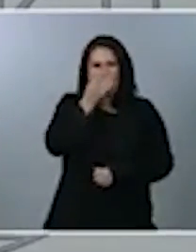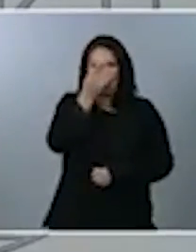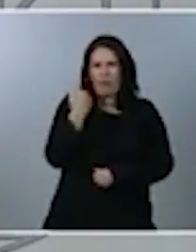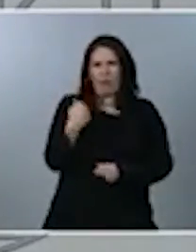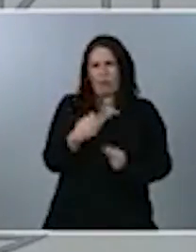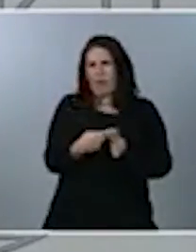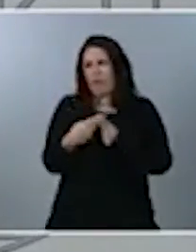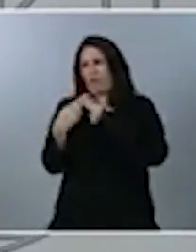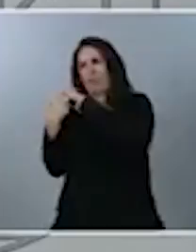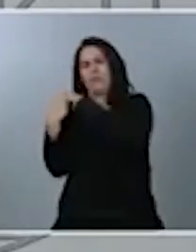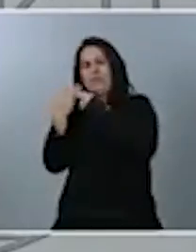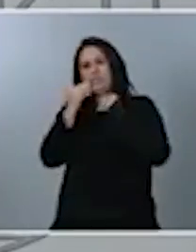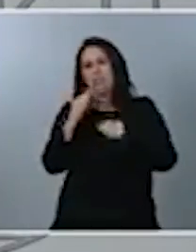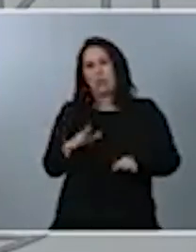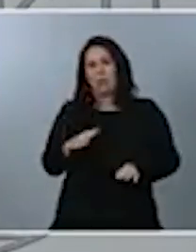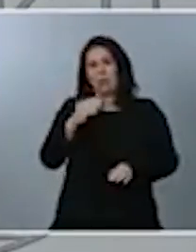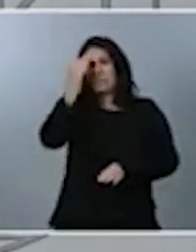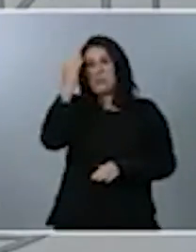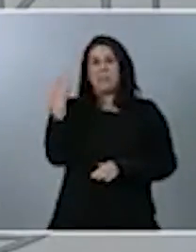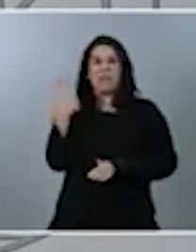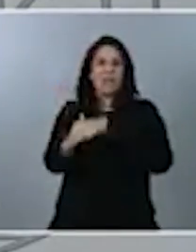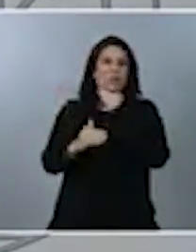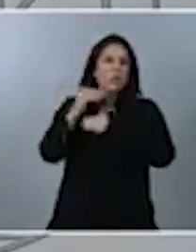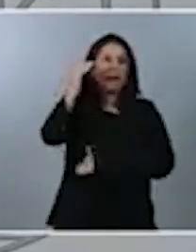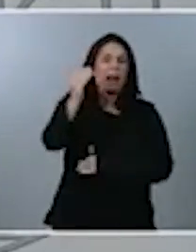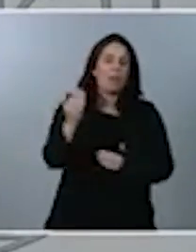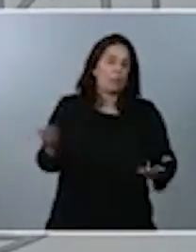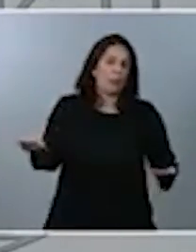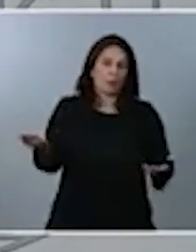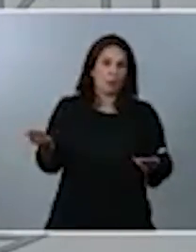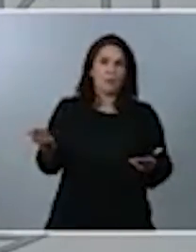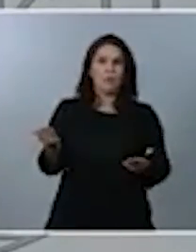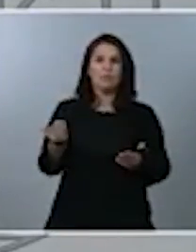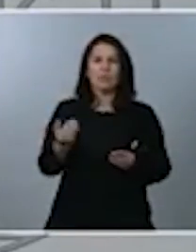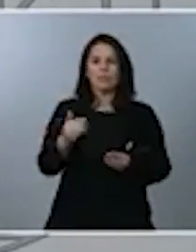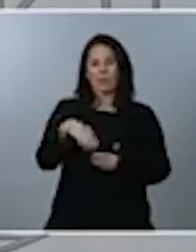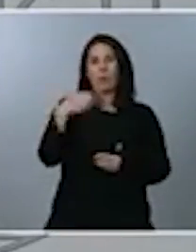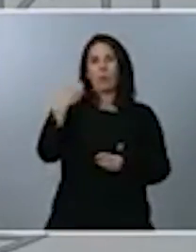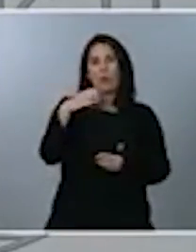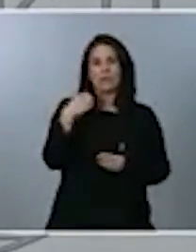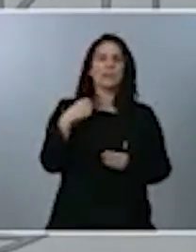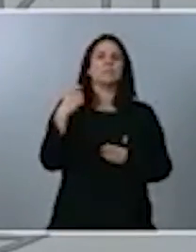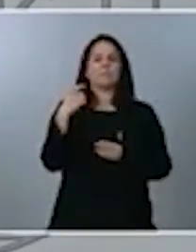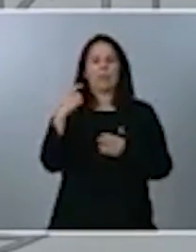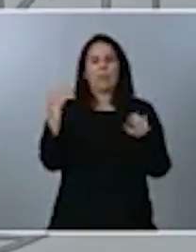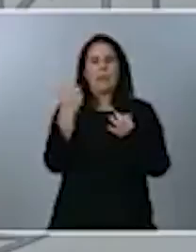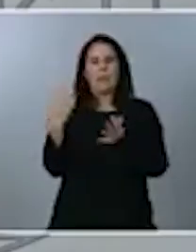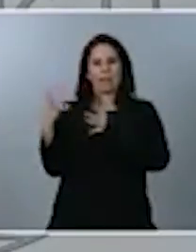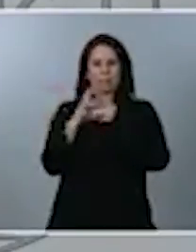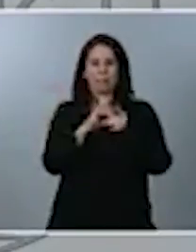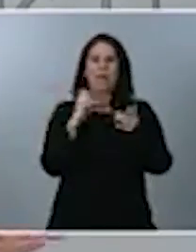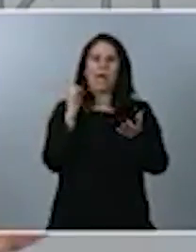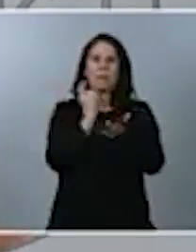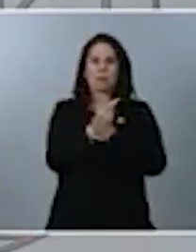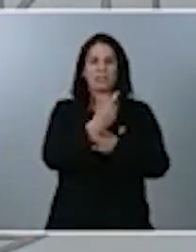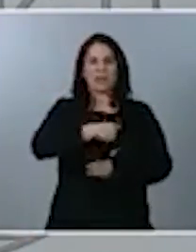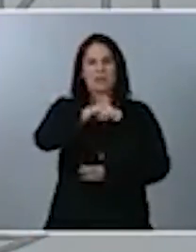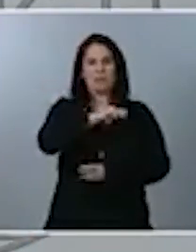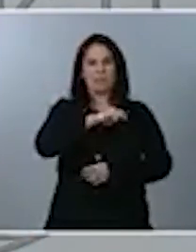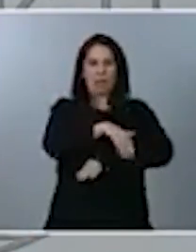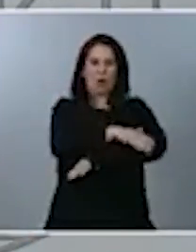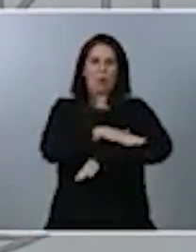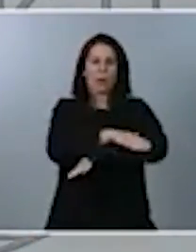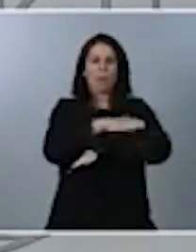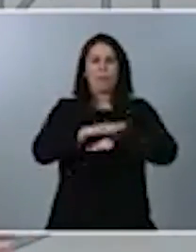necesita que esta cuenta pública aporten la apuesta que está haciendo el Gobierno de España por la recuperación de la memoria, en definitiva,